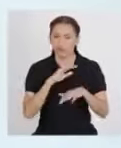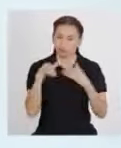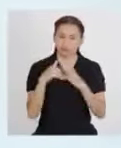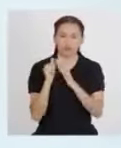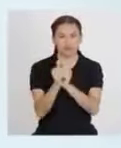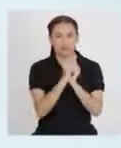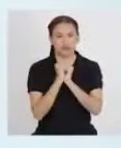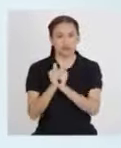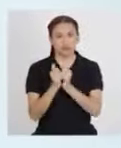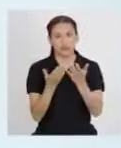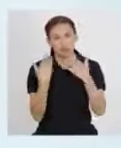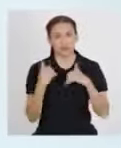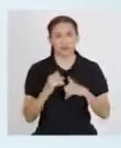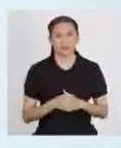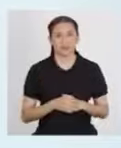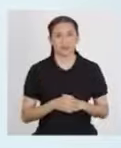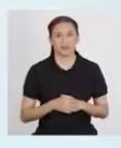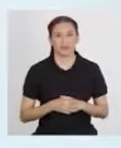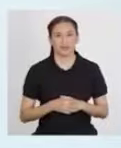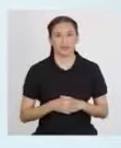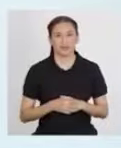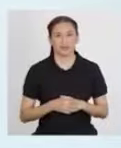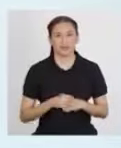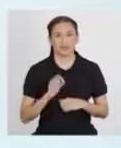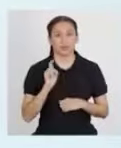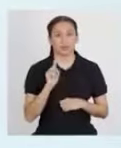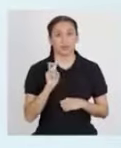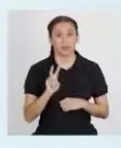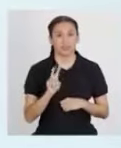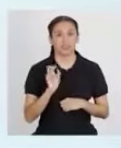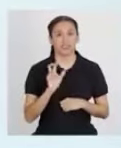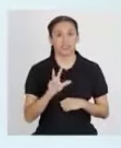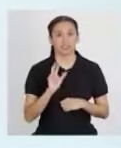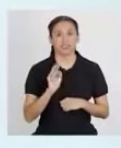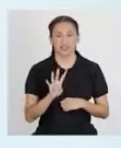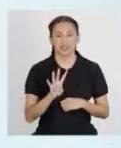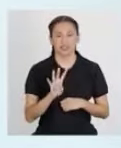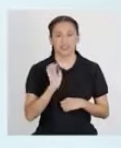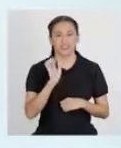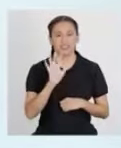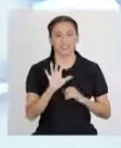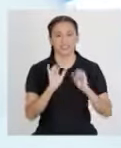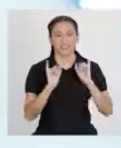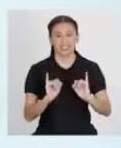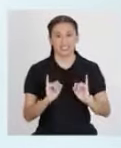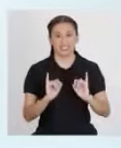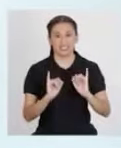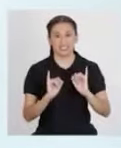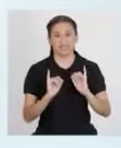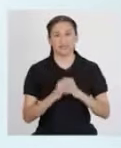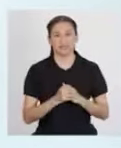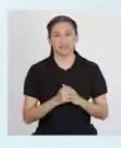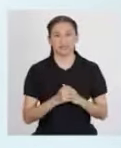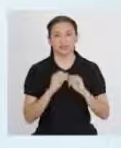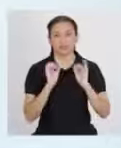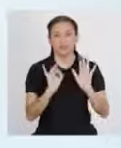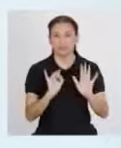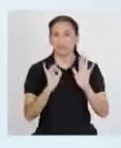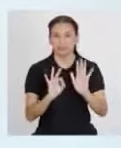todo junto. Vamos. Un, dos, tres, cuatro, cinco, seis,